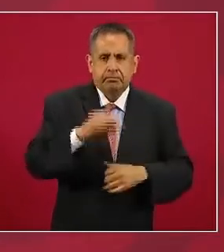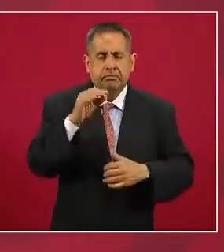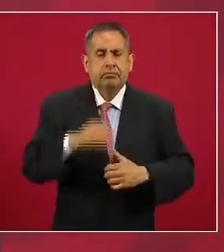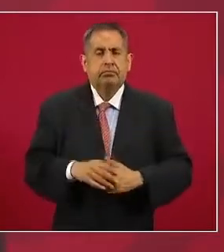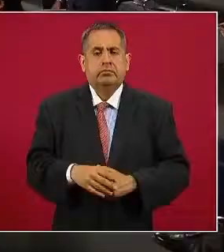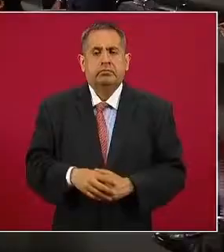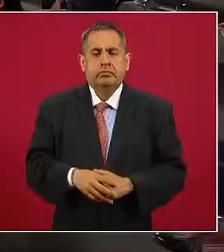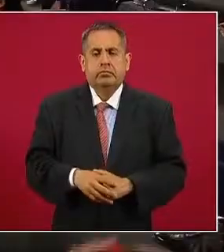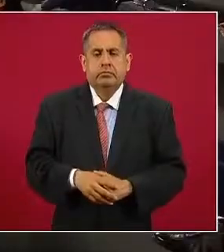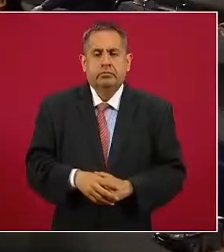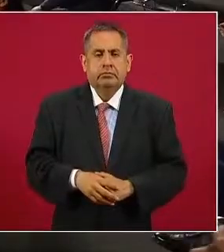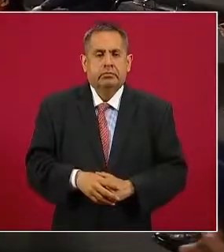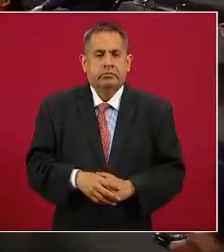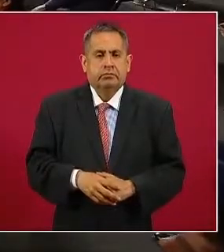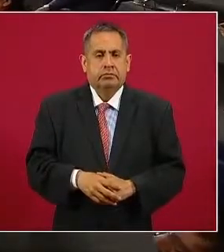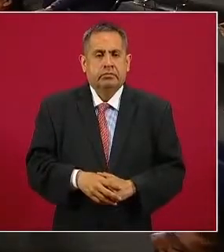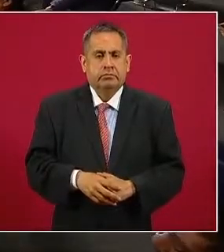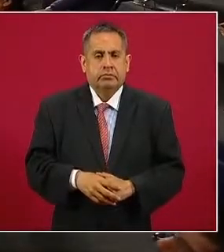a ver